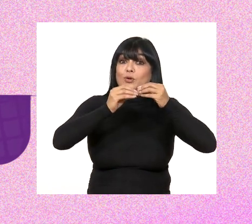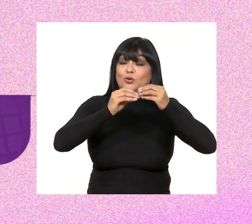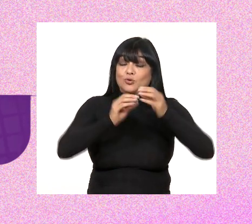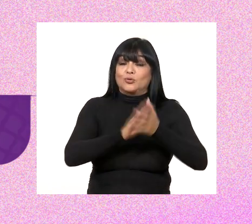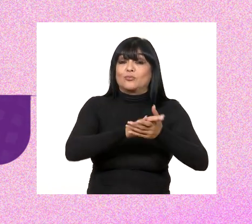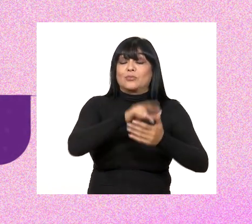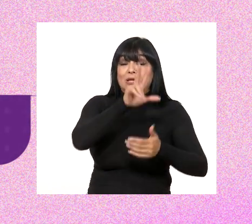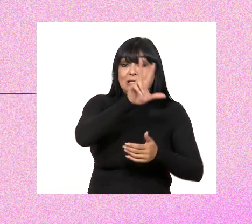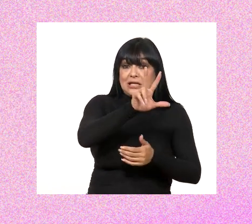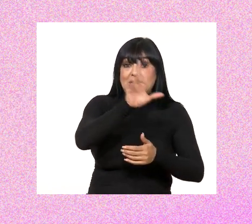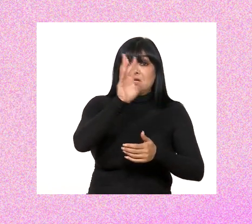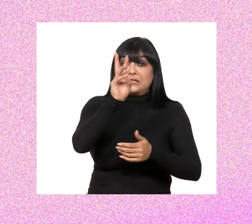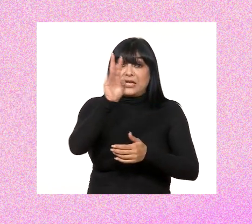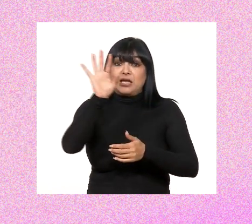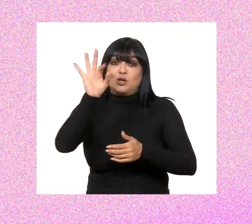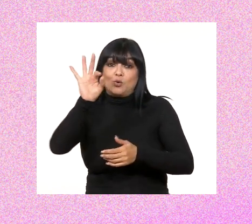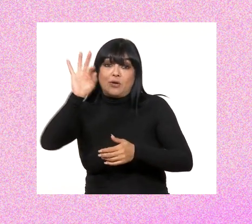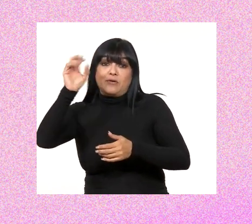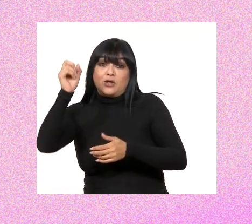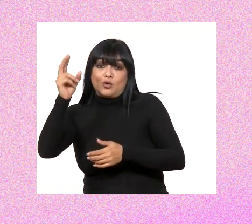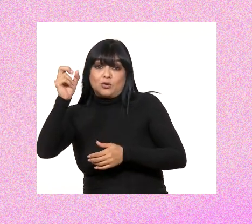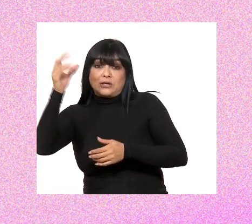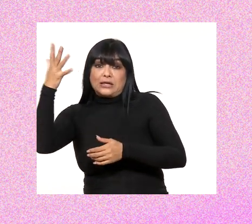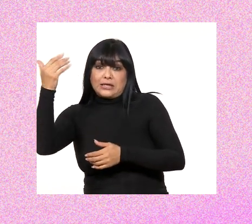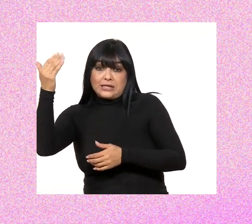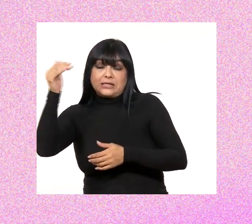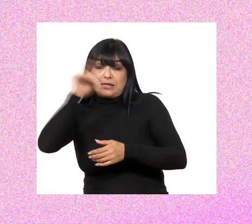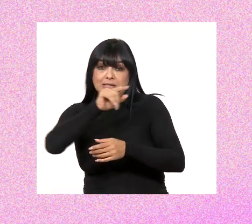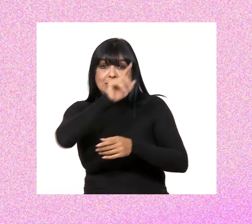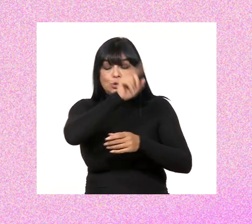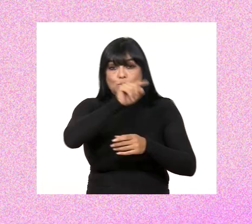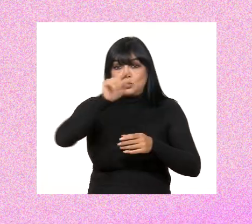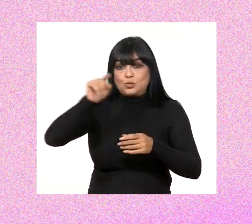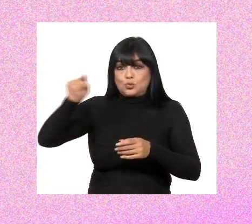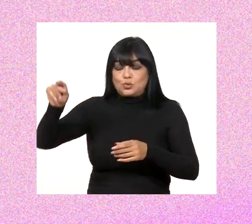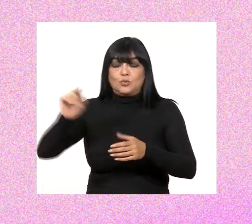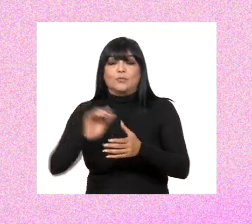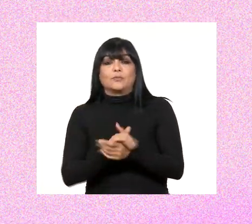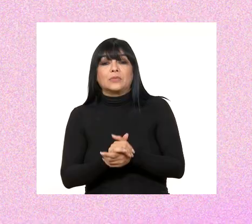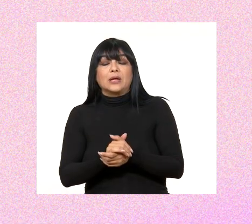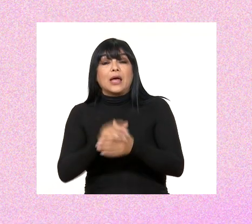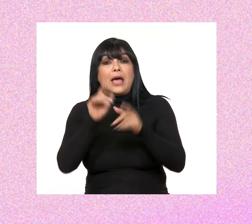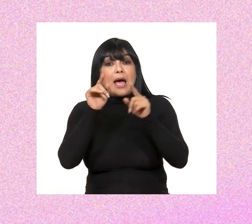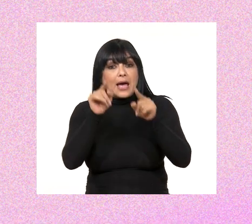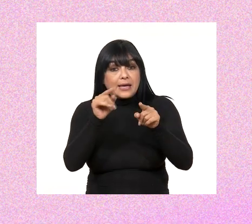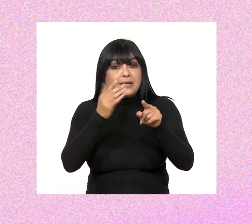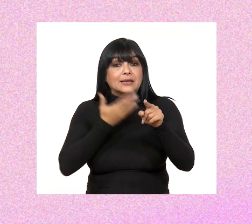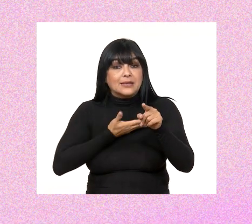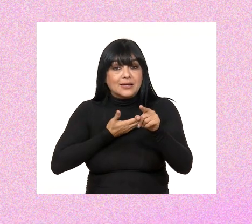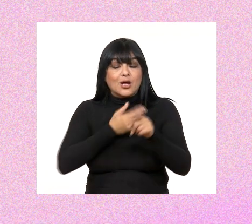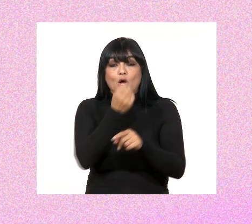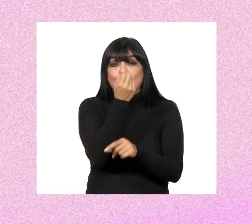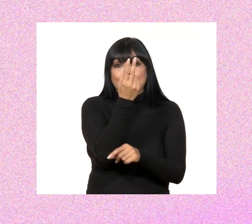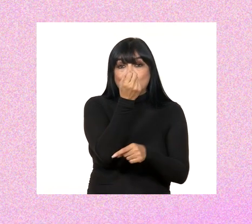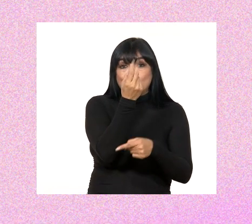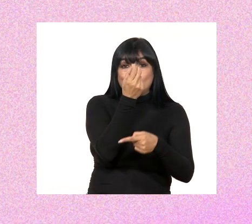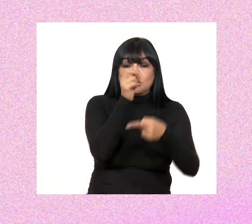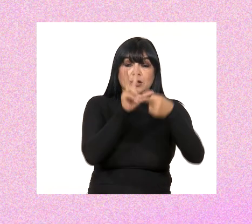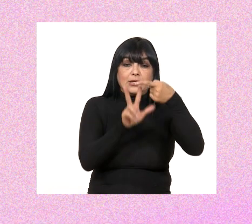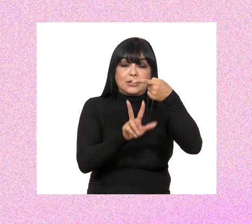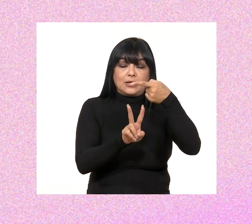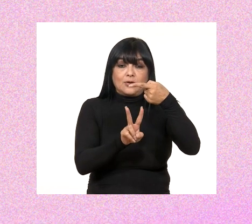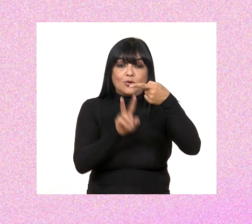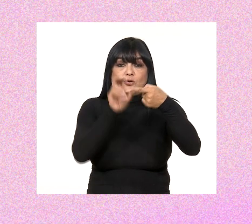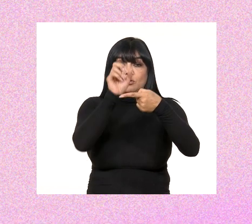los números primos, comenzando por el 2, hasta que no sea posible seguir dividiendo. Así se tendría 12